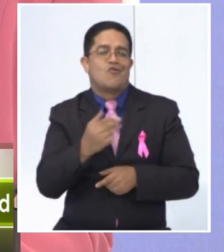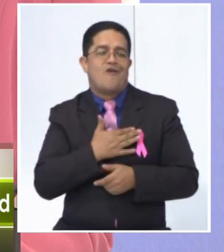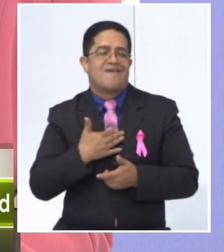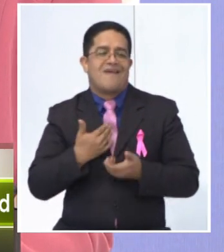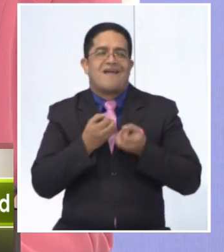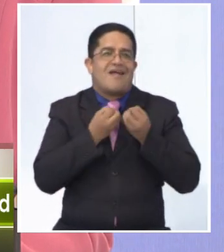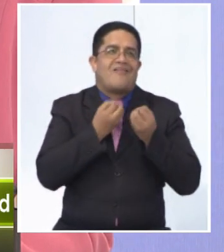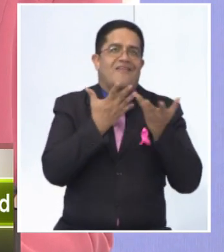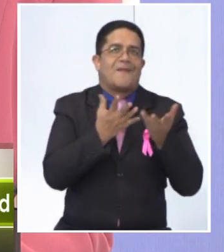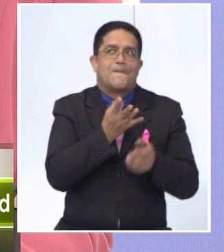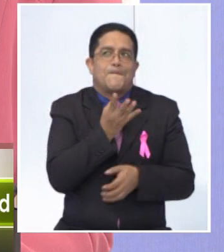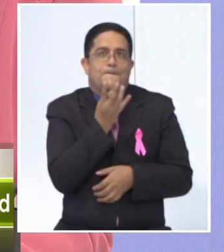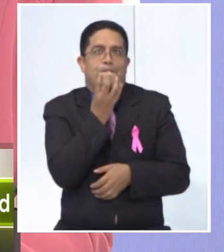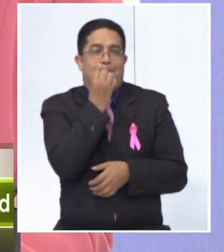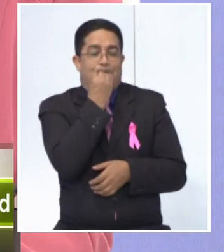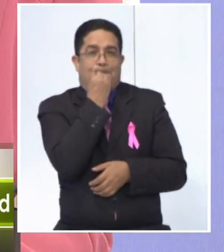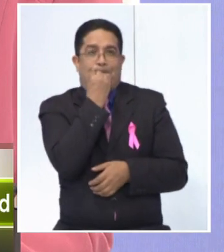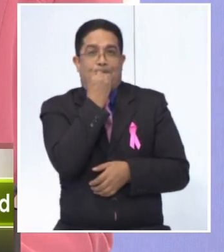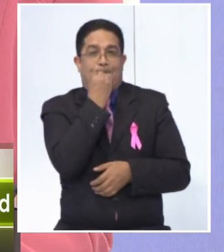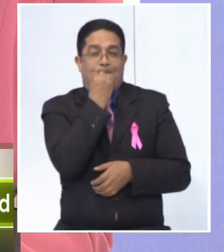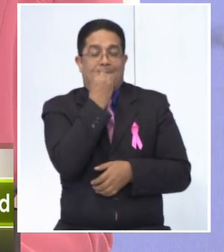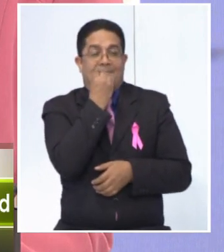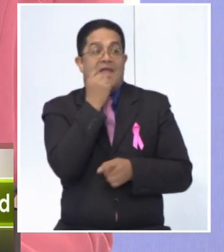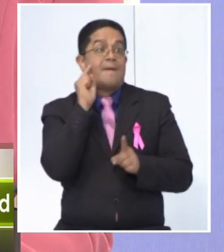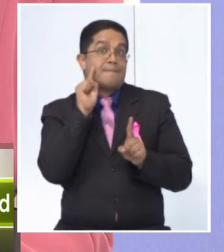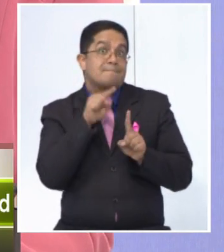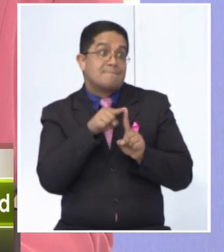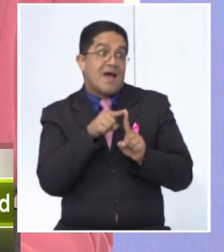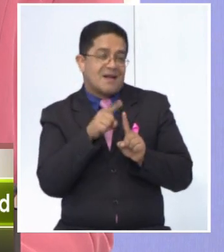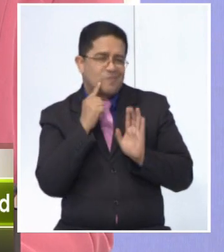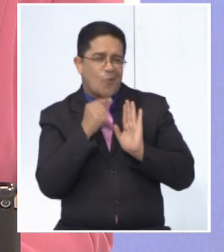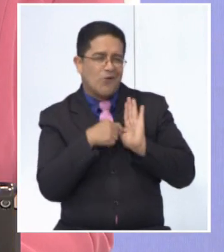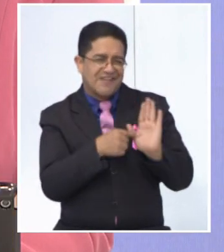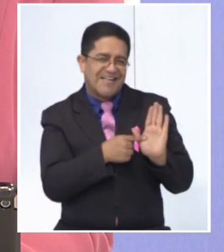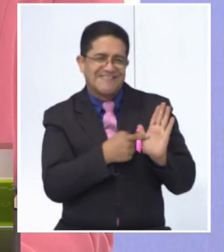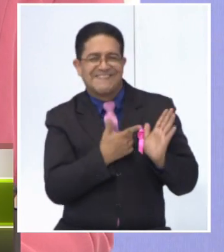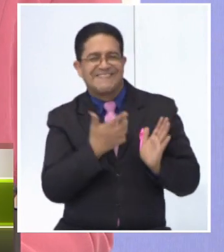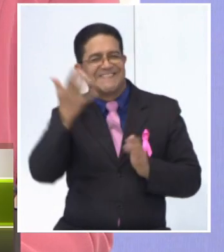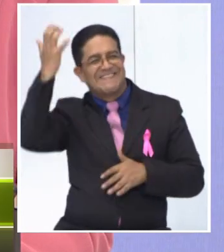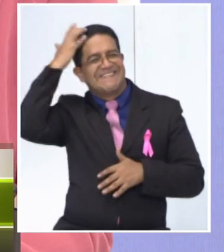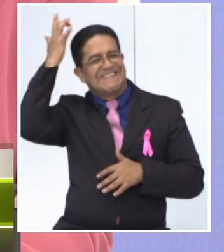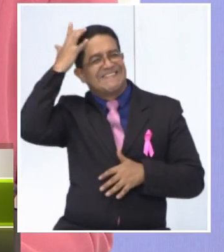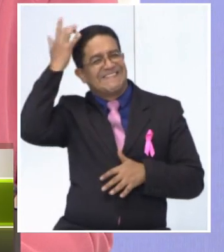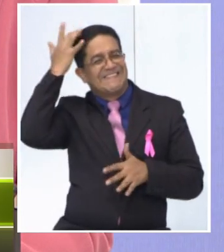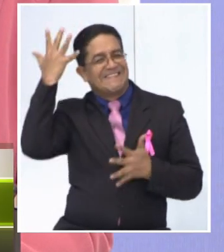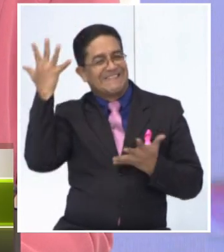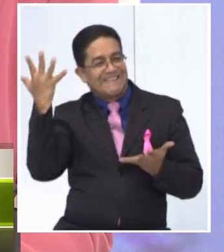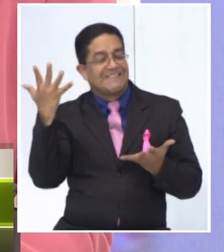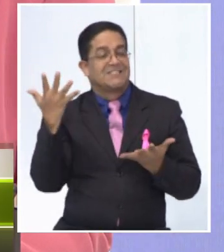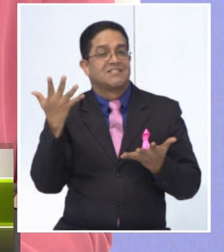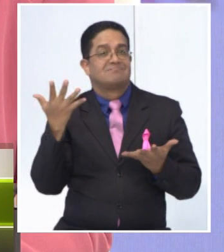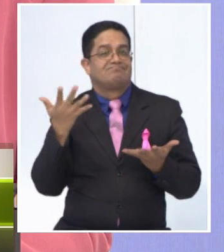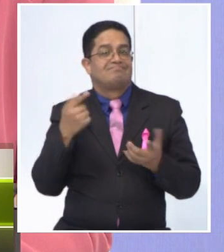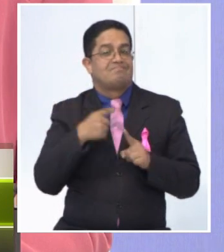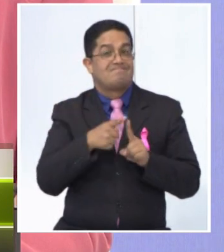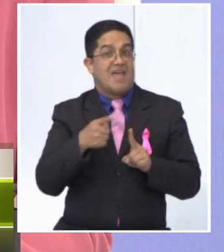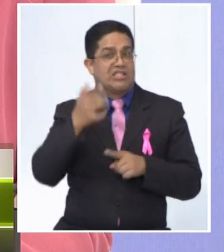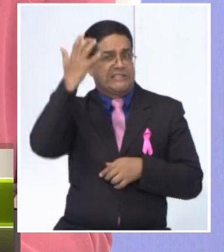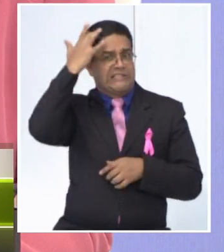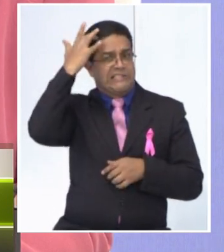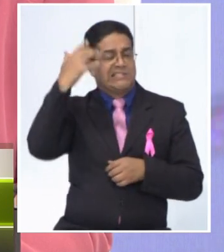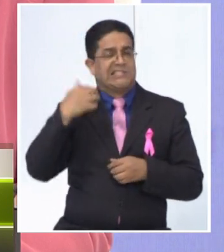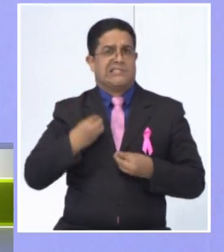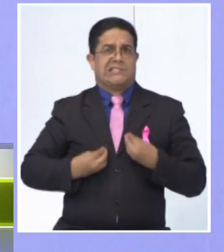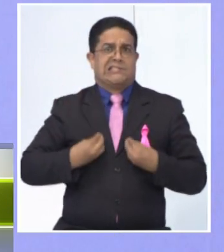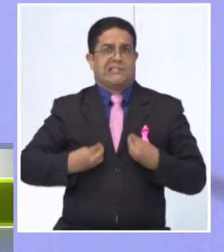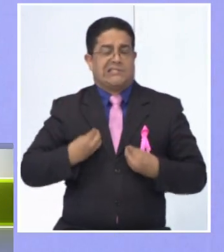cómo se sienten con el diagnóstico para que no se sientan mal y muestren un optimismo muy radical cuando realmente es todo lo que están viviendo internamente.